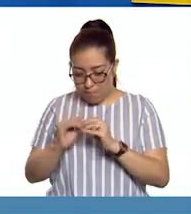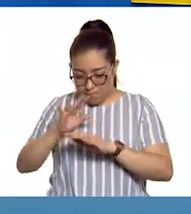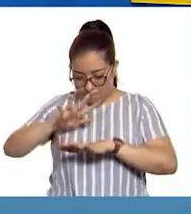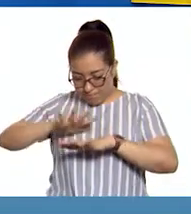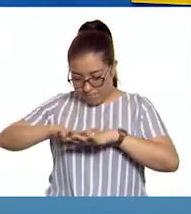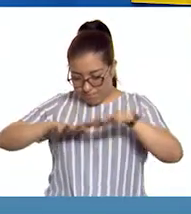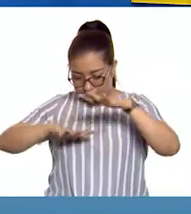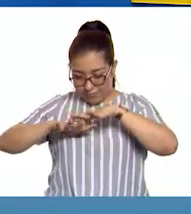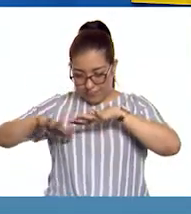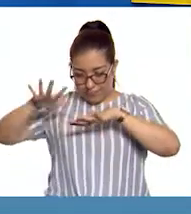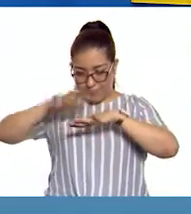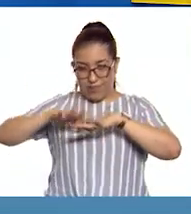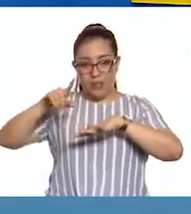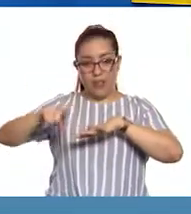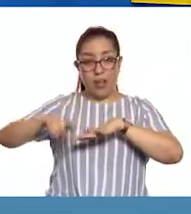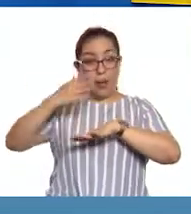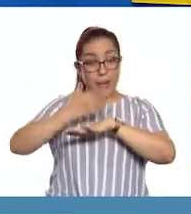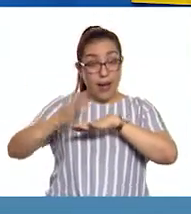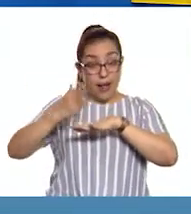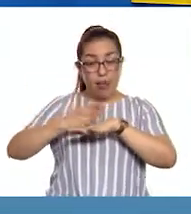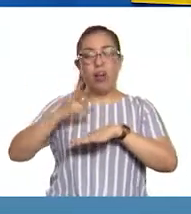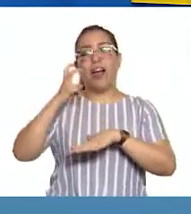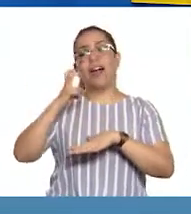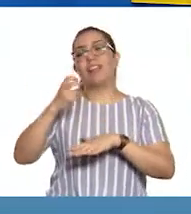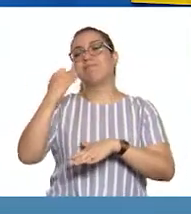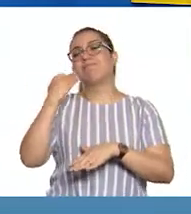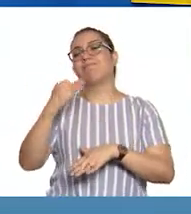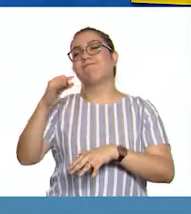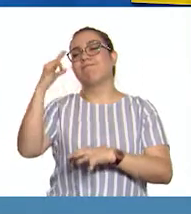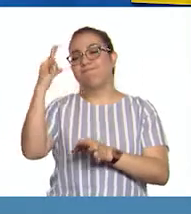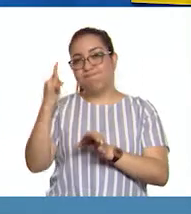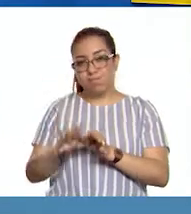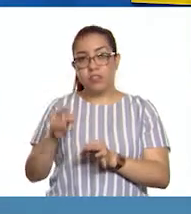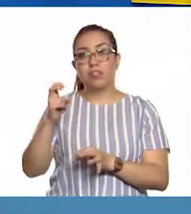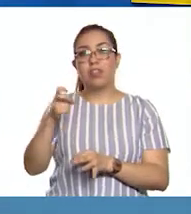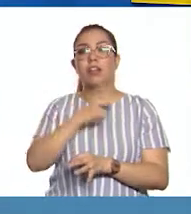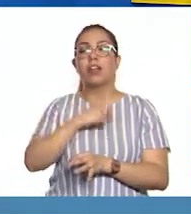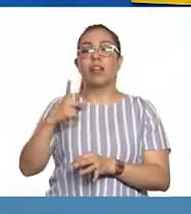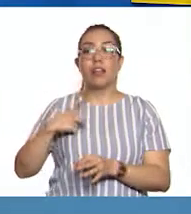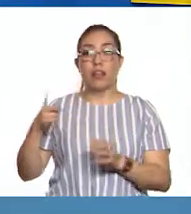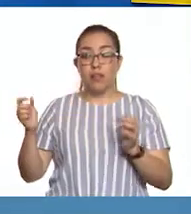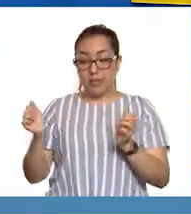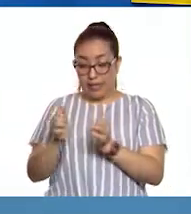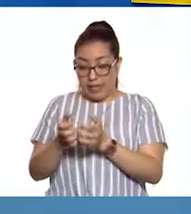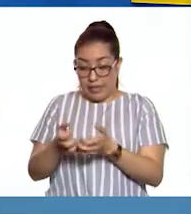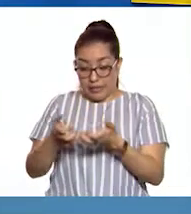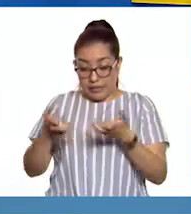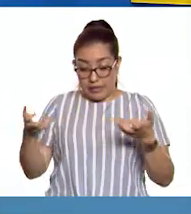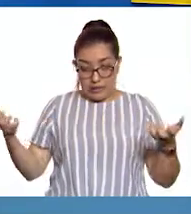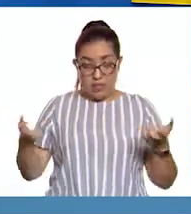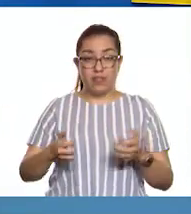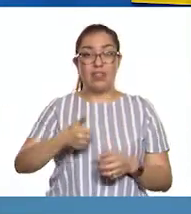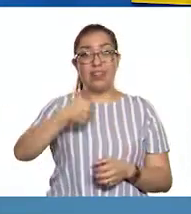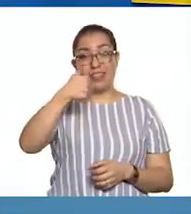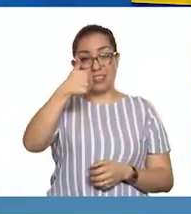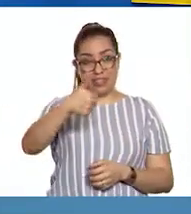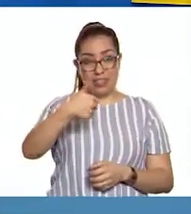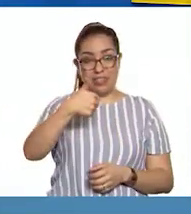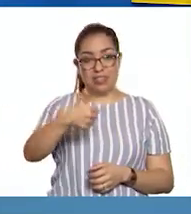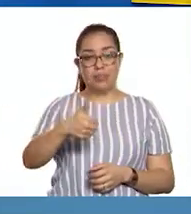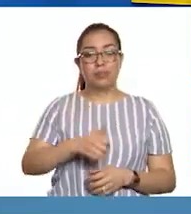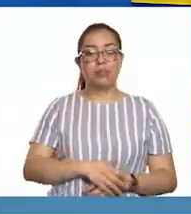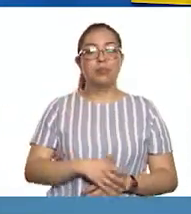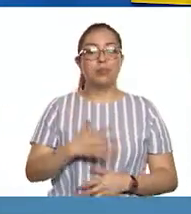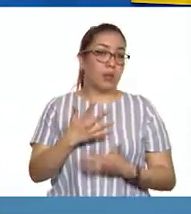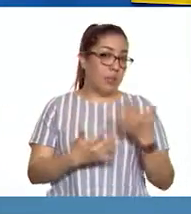similar al algodón, será el momento adecuado para dividir el contenido en seis partes con las